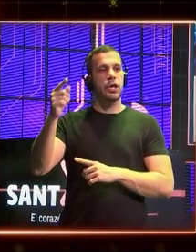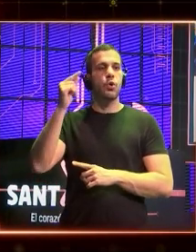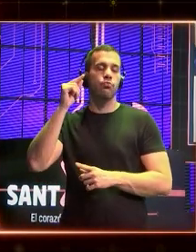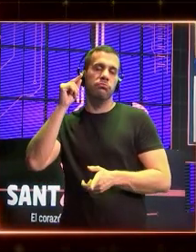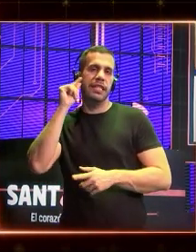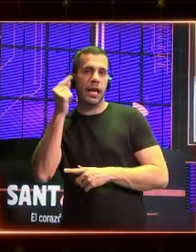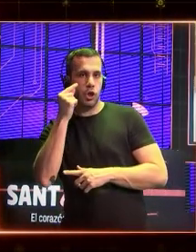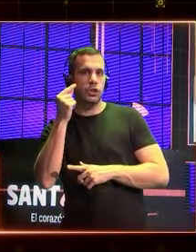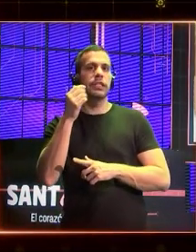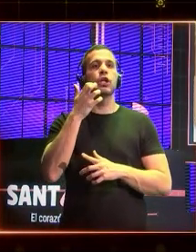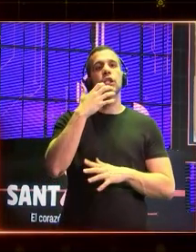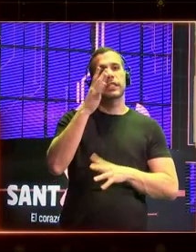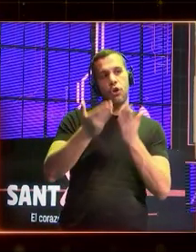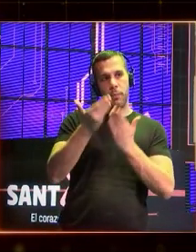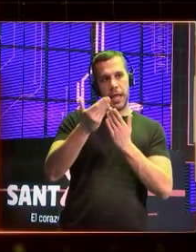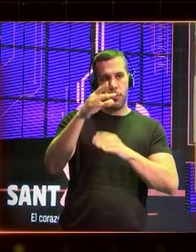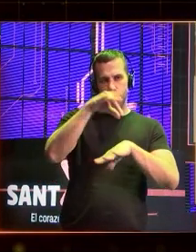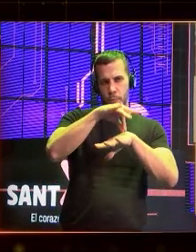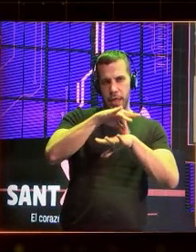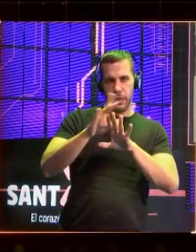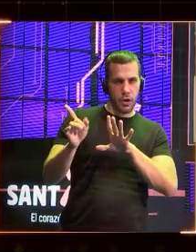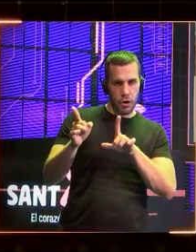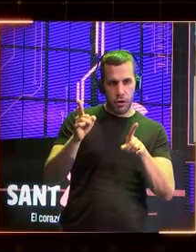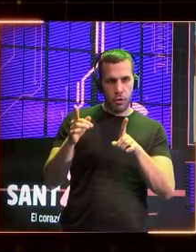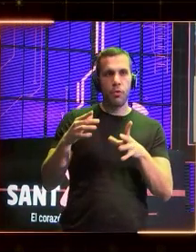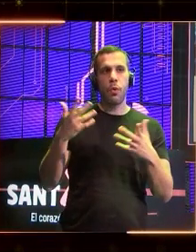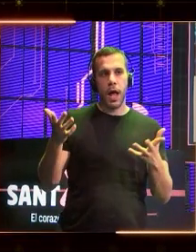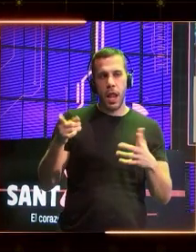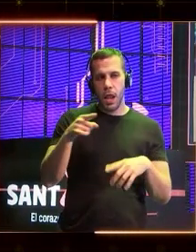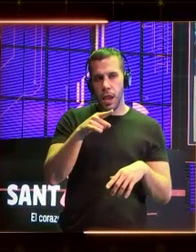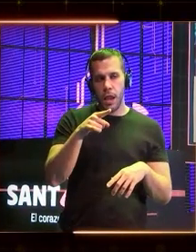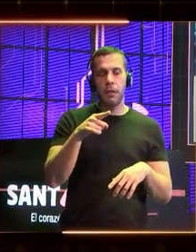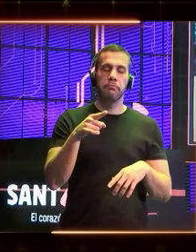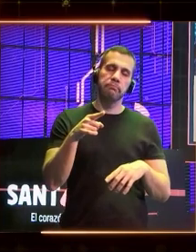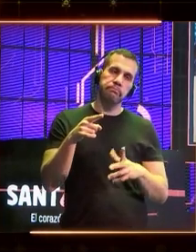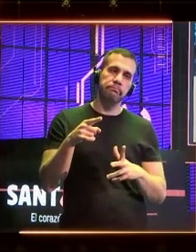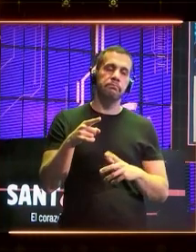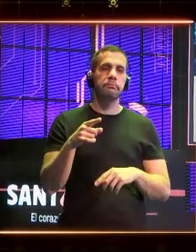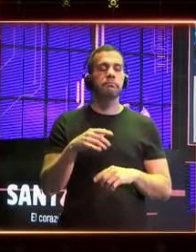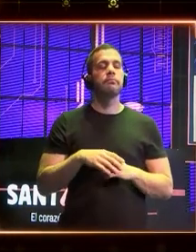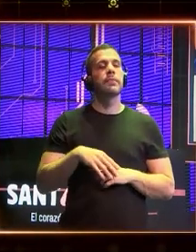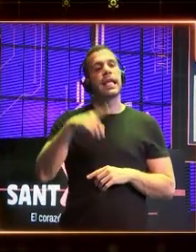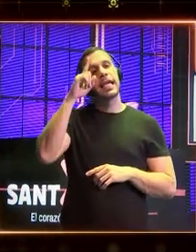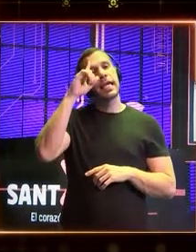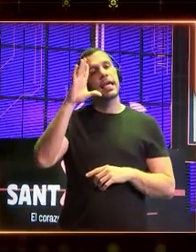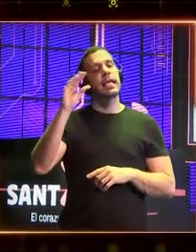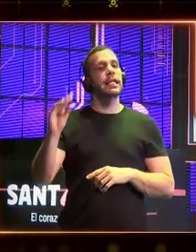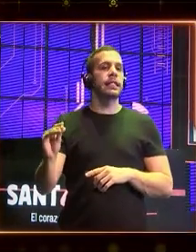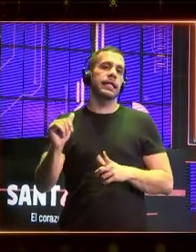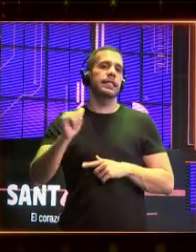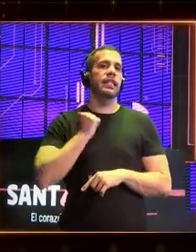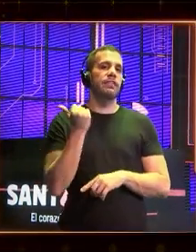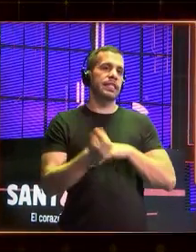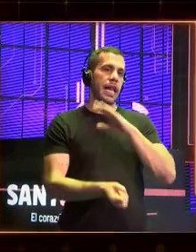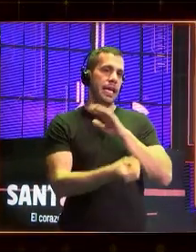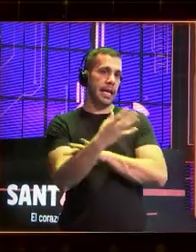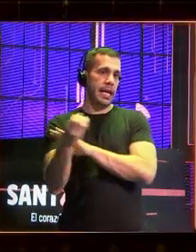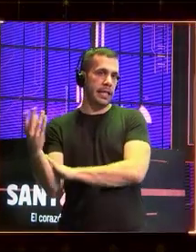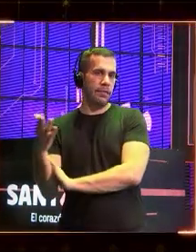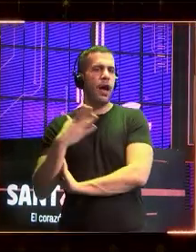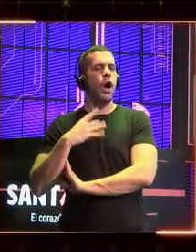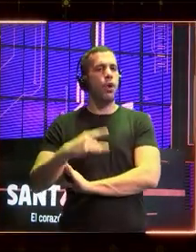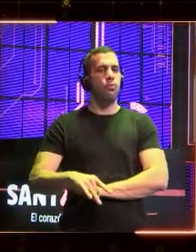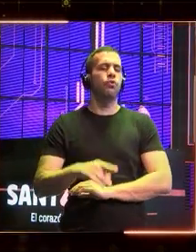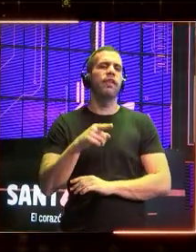Bueno, ahí ya. ¿Cuántos de vosotros pensáis que la inteligencia artificial generativa puede mejorar vuestra